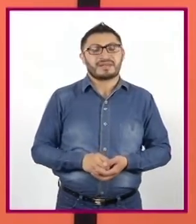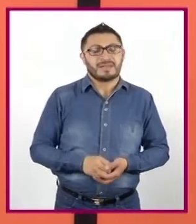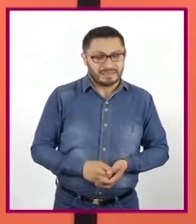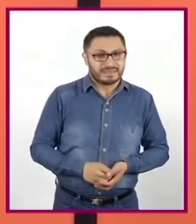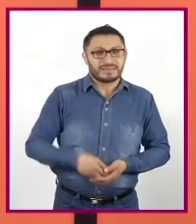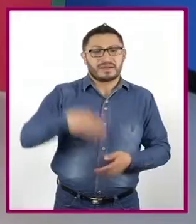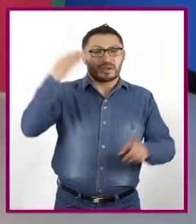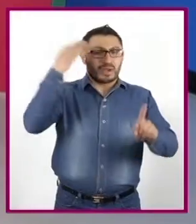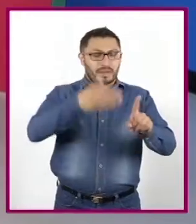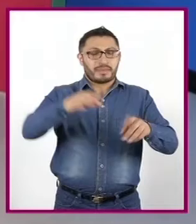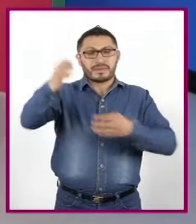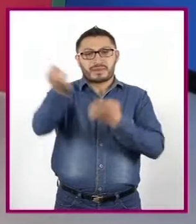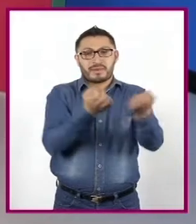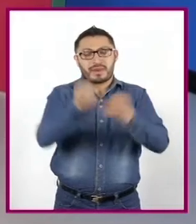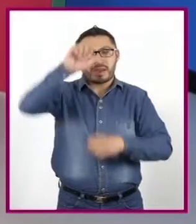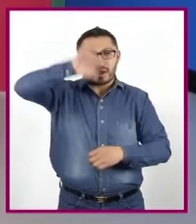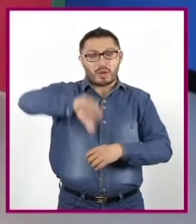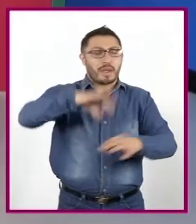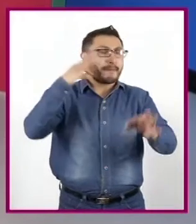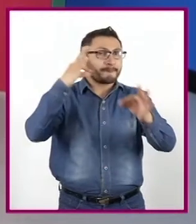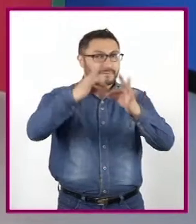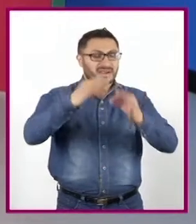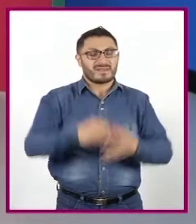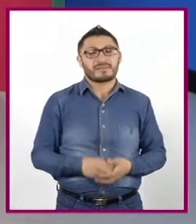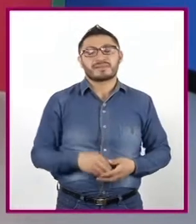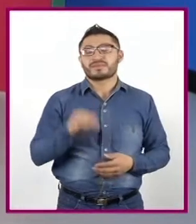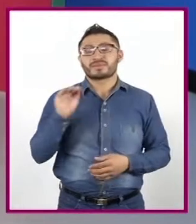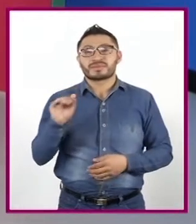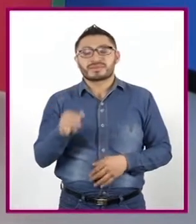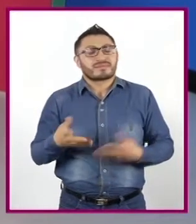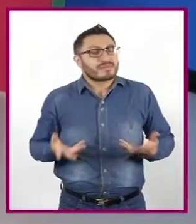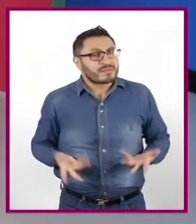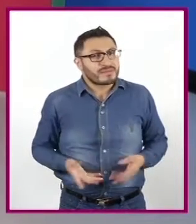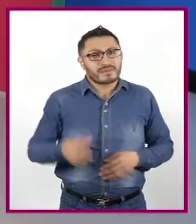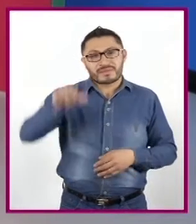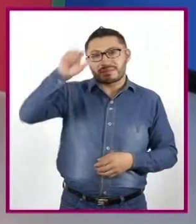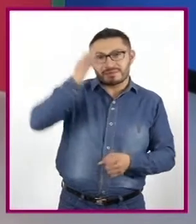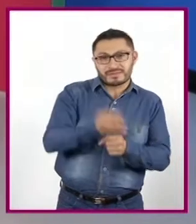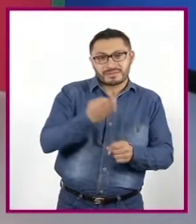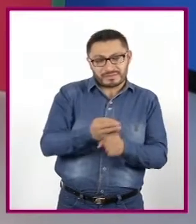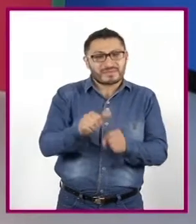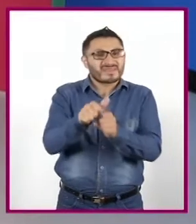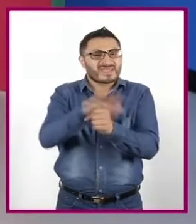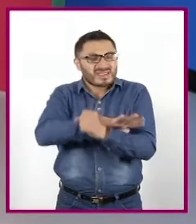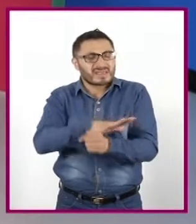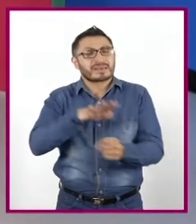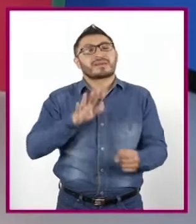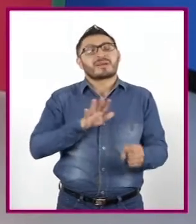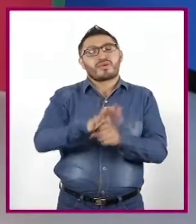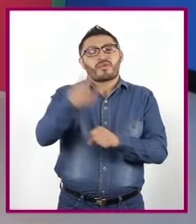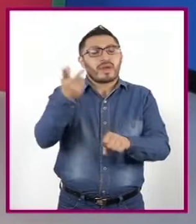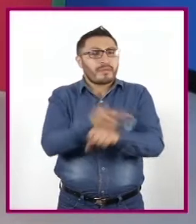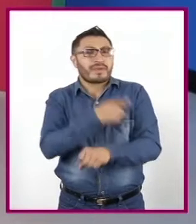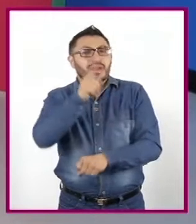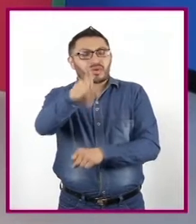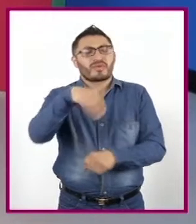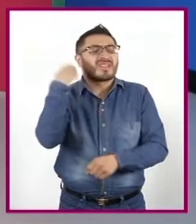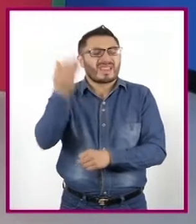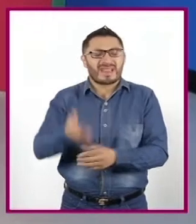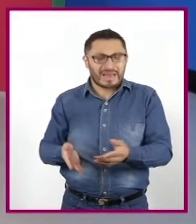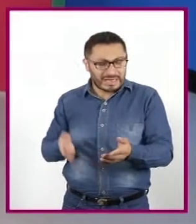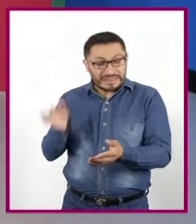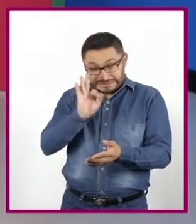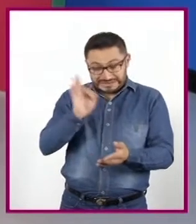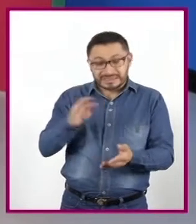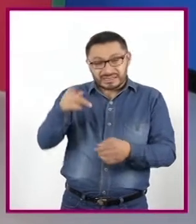ejercicio de hoy. Oye, Ramsés, ¿en esta cuarentena, te ha pasado que quieres salir a otros lugares